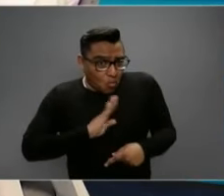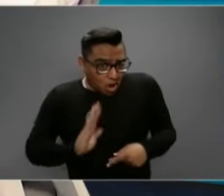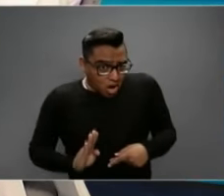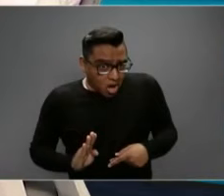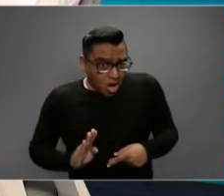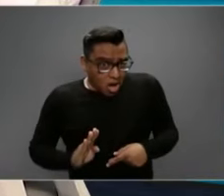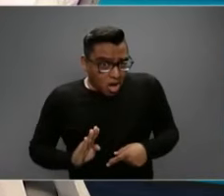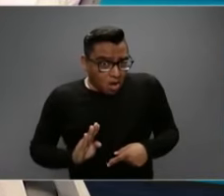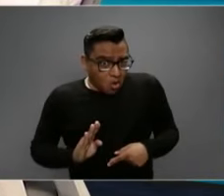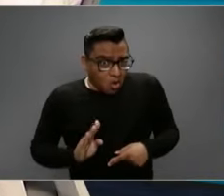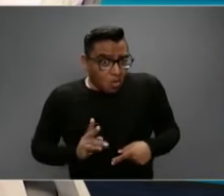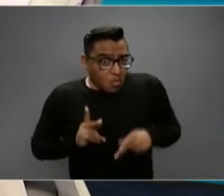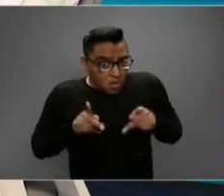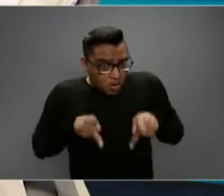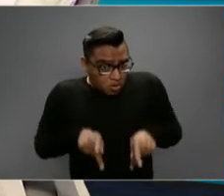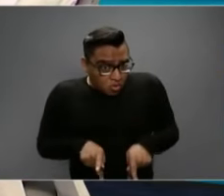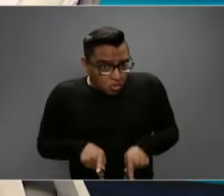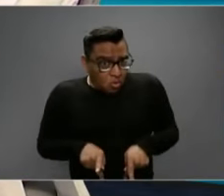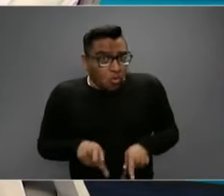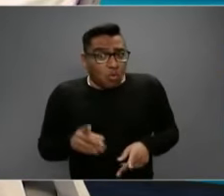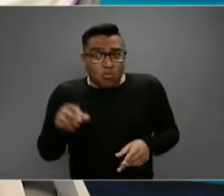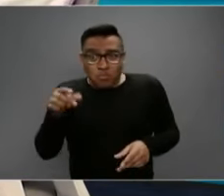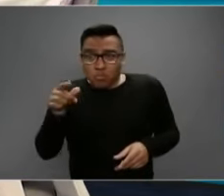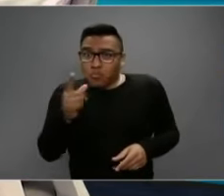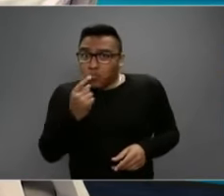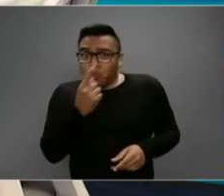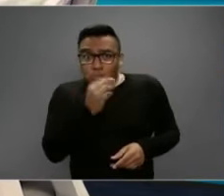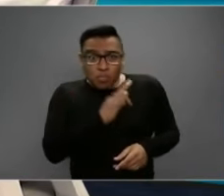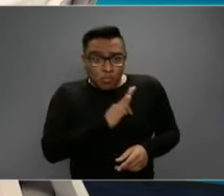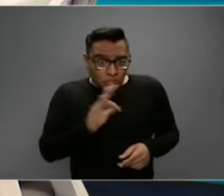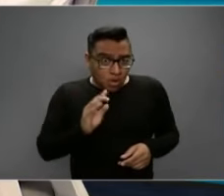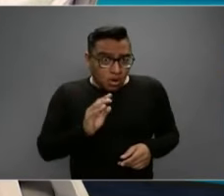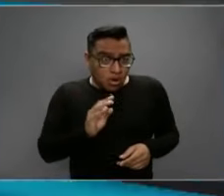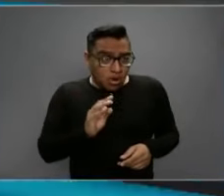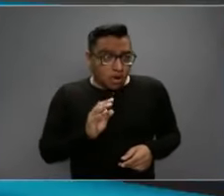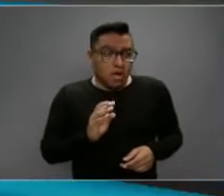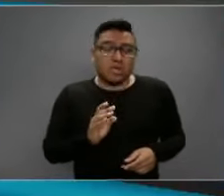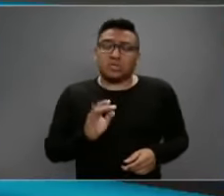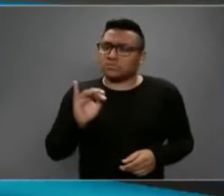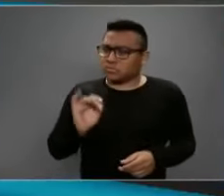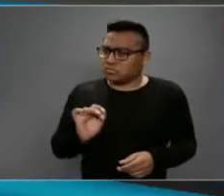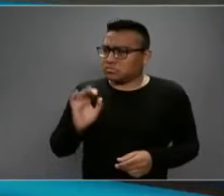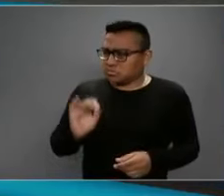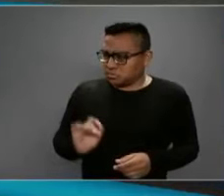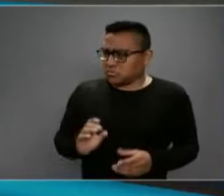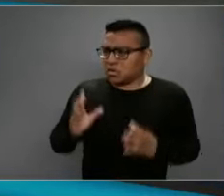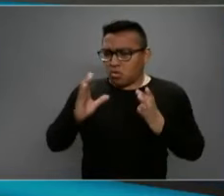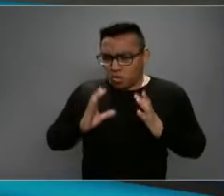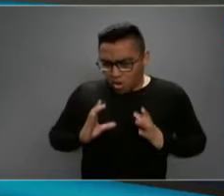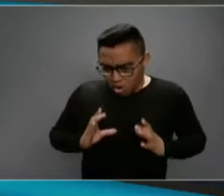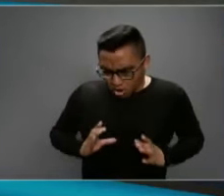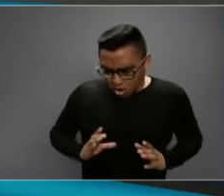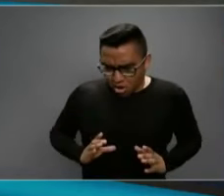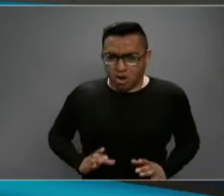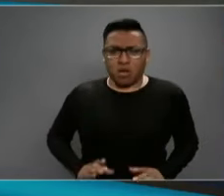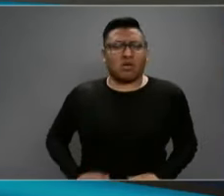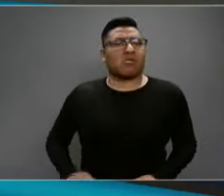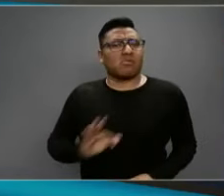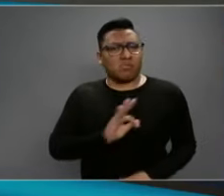Podríamos hacerle un funeral, efectivamente. ¿Con alguna protección? El cuerpo debe ser recogido por una